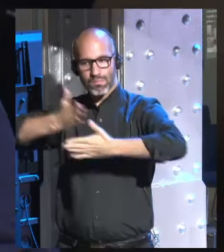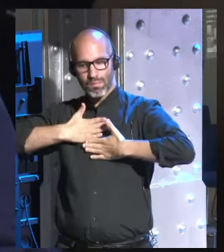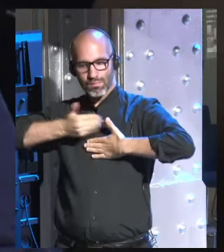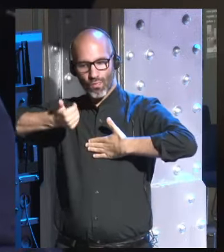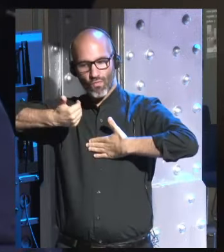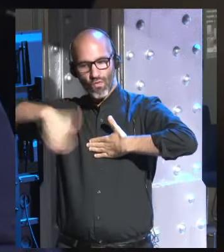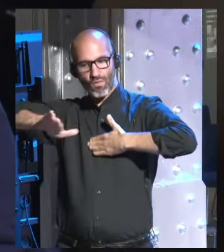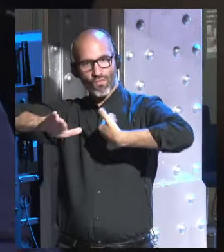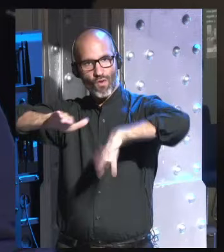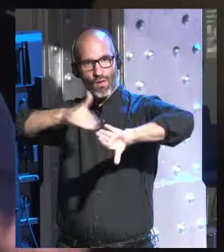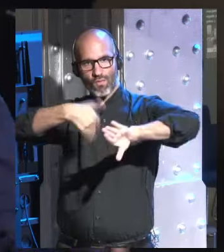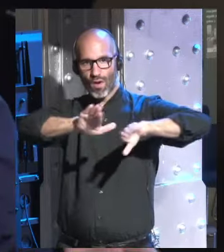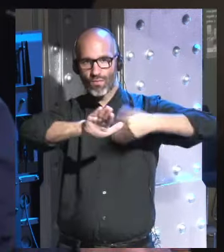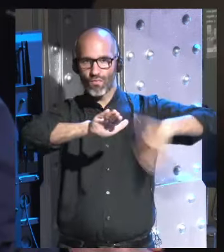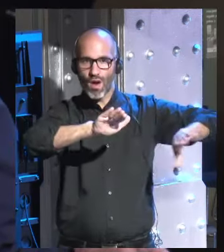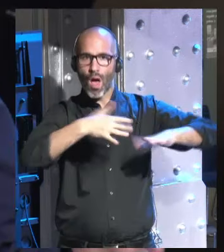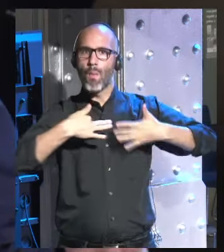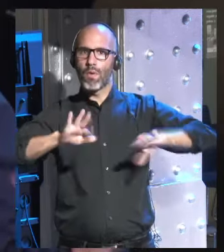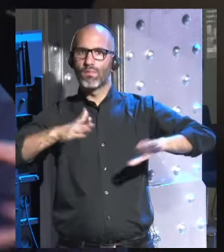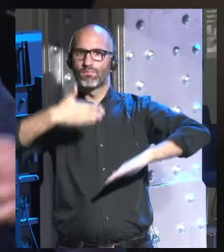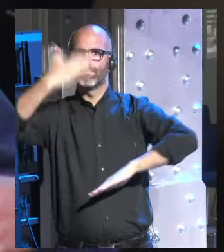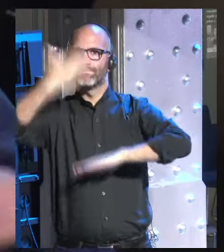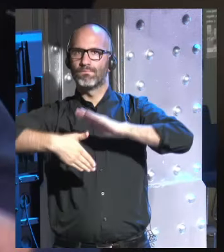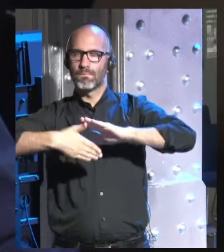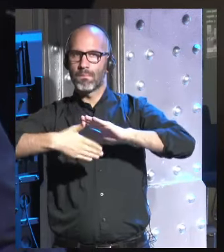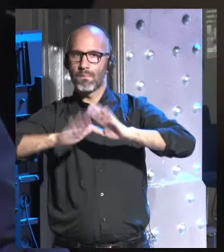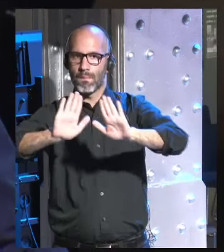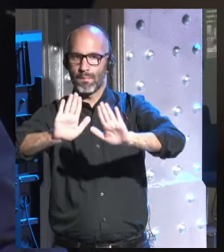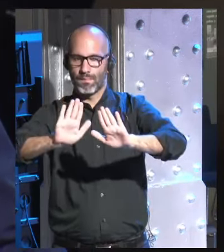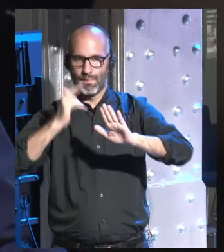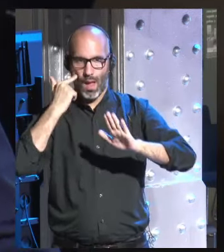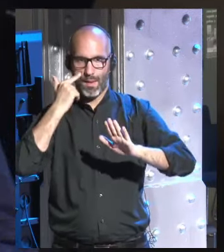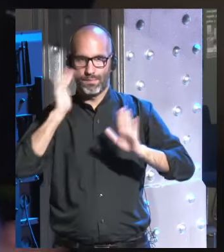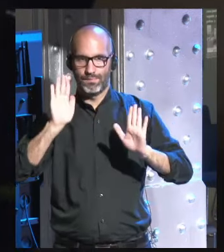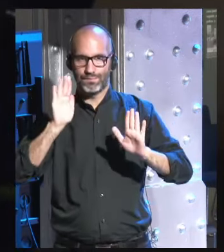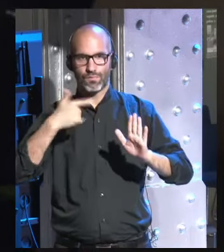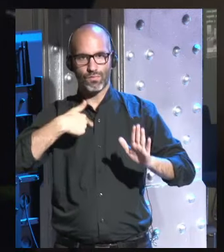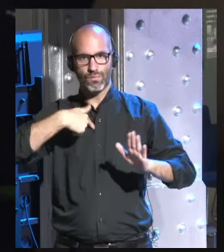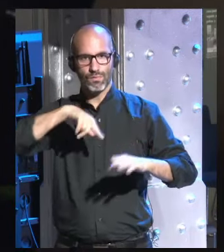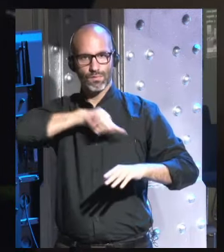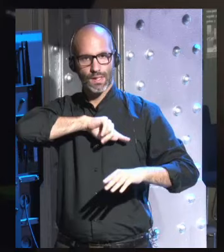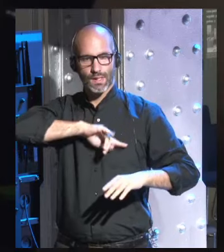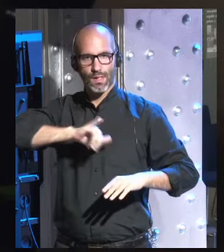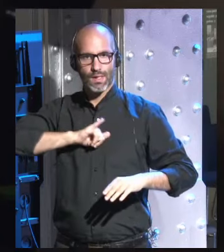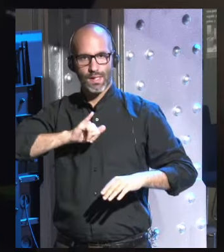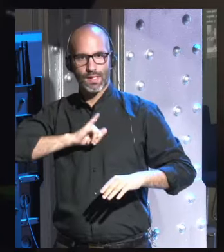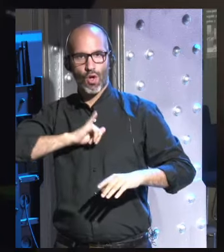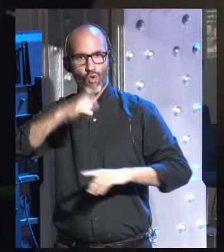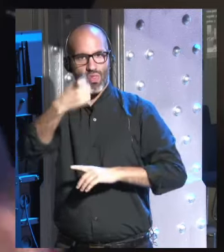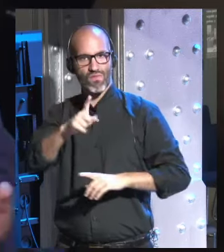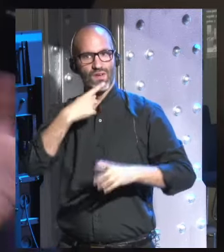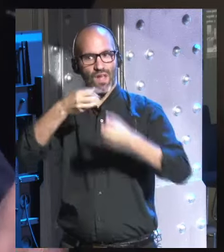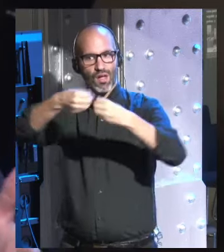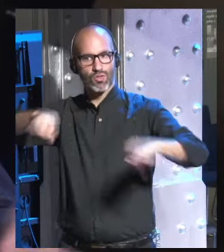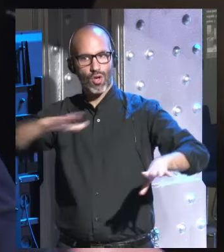puedes decir vale no me siento identificado necesariamente con